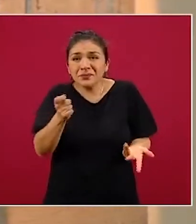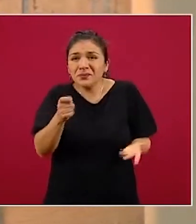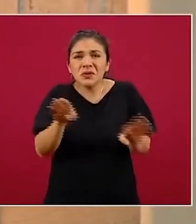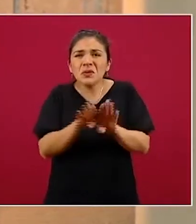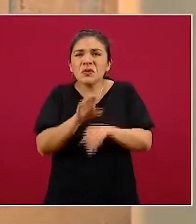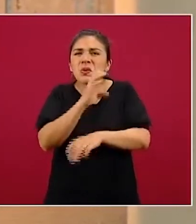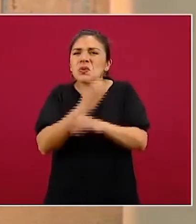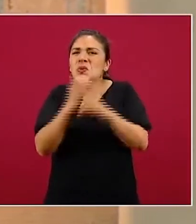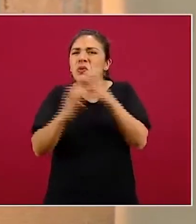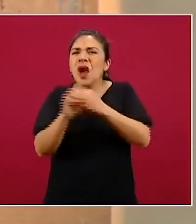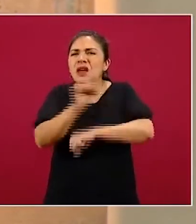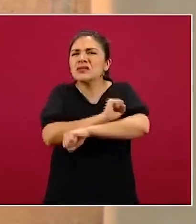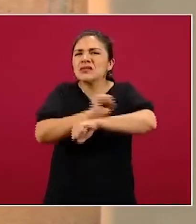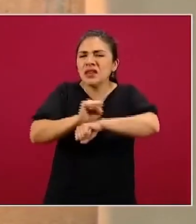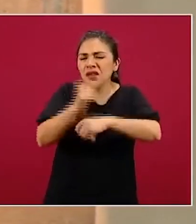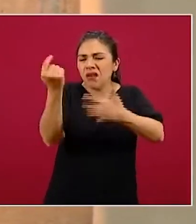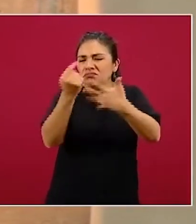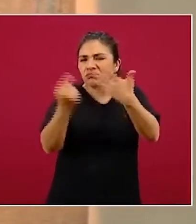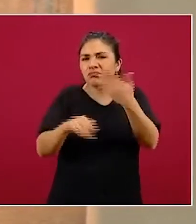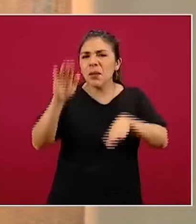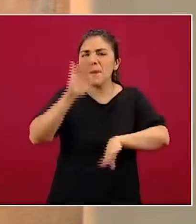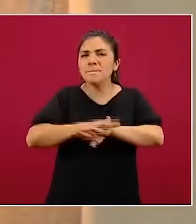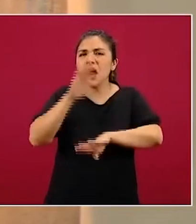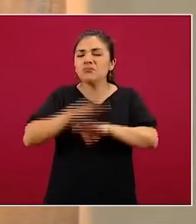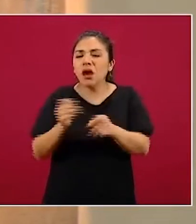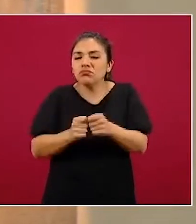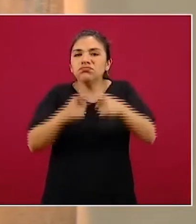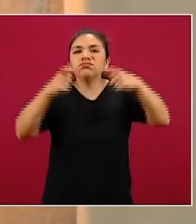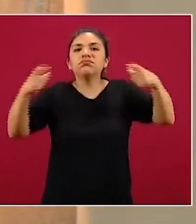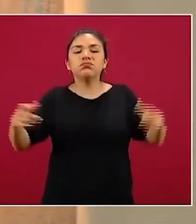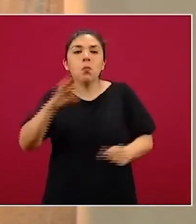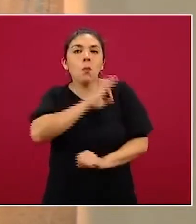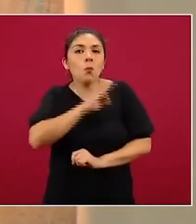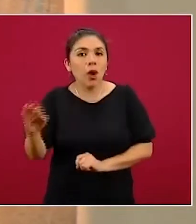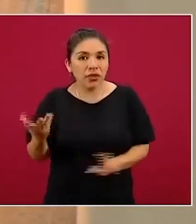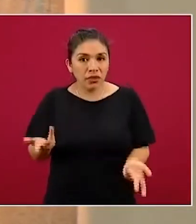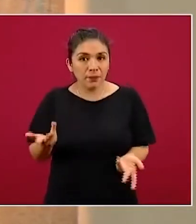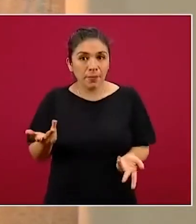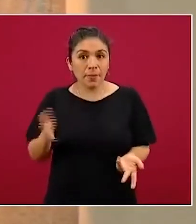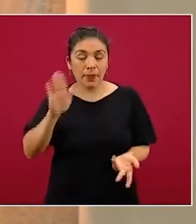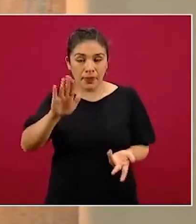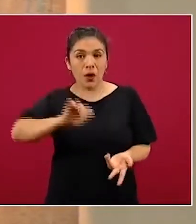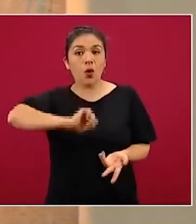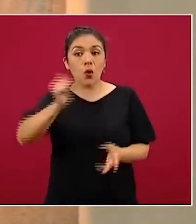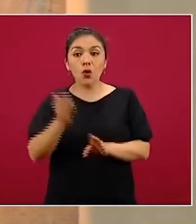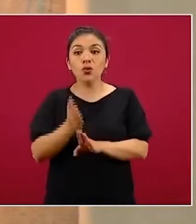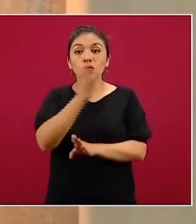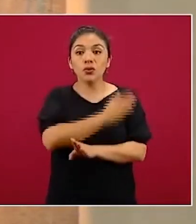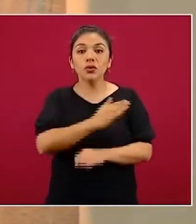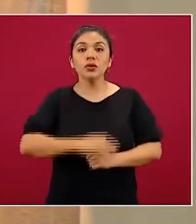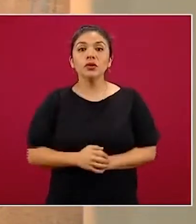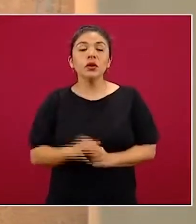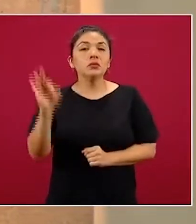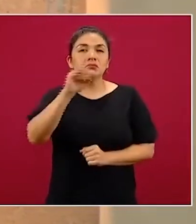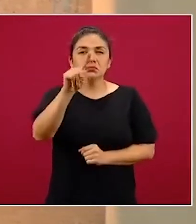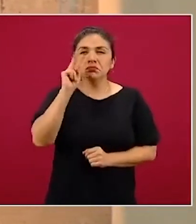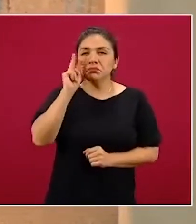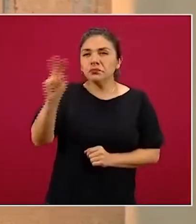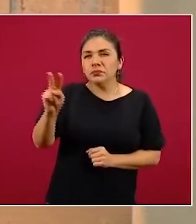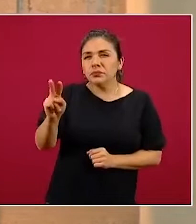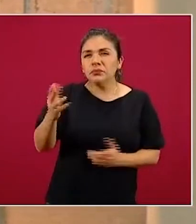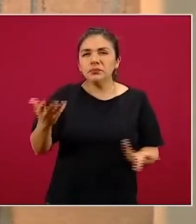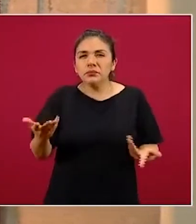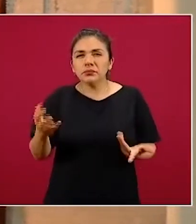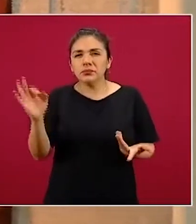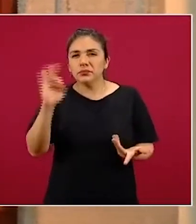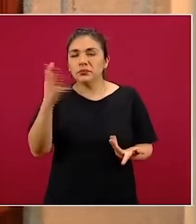tipo de estrategias incrementan el crecimiento directamente. Ahora, por otro lado, cuando vemos sectores